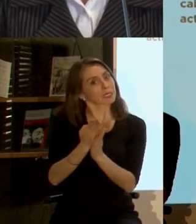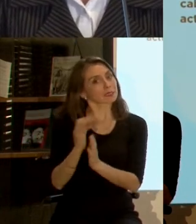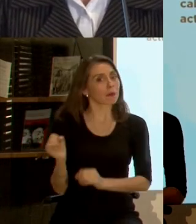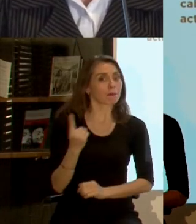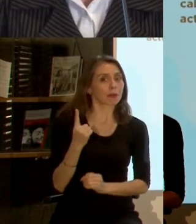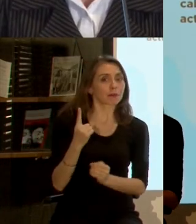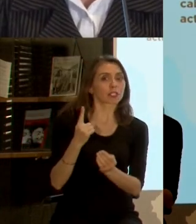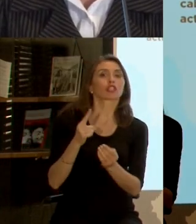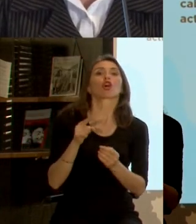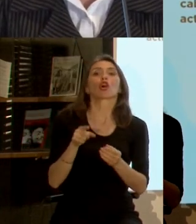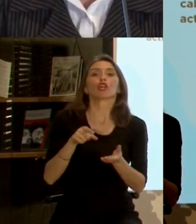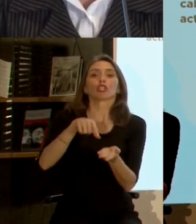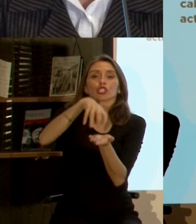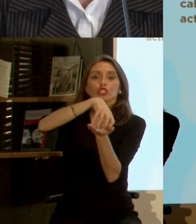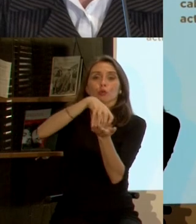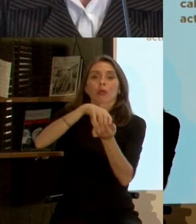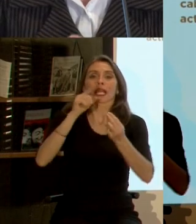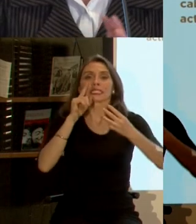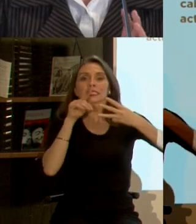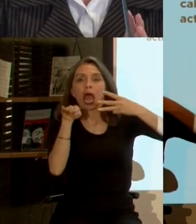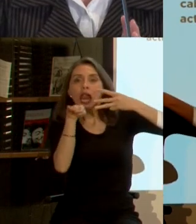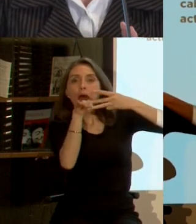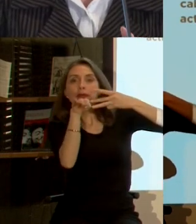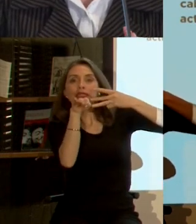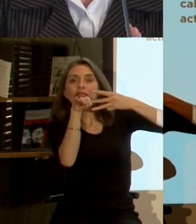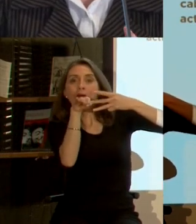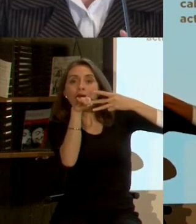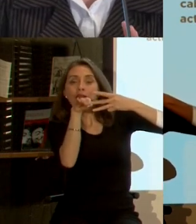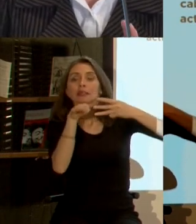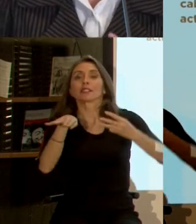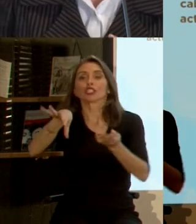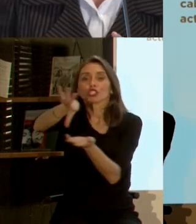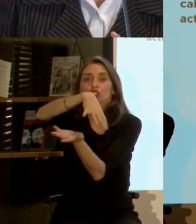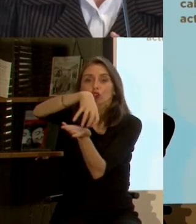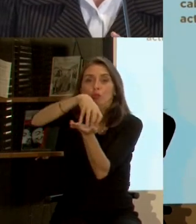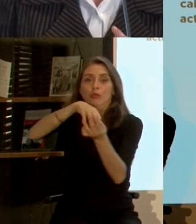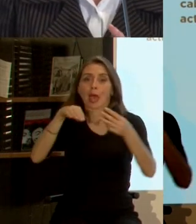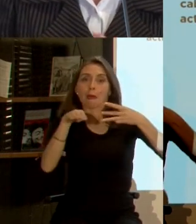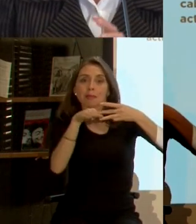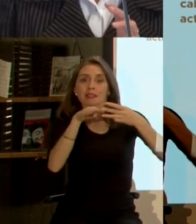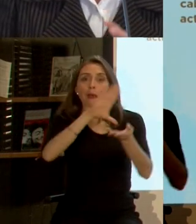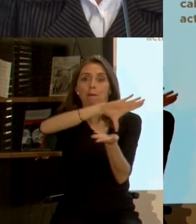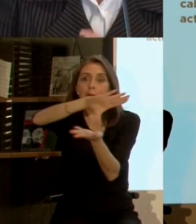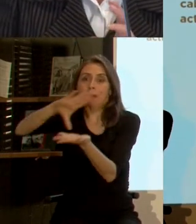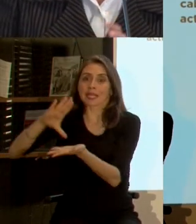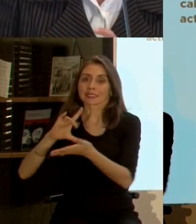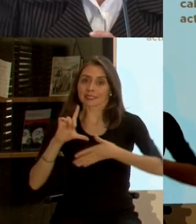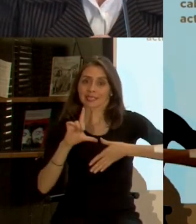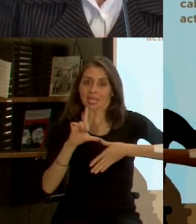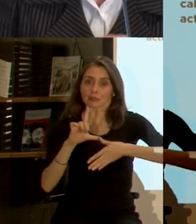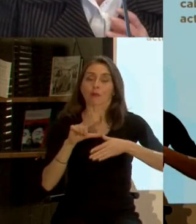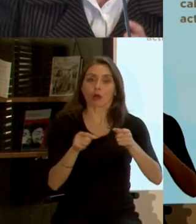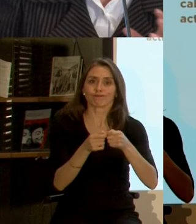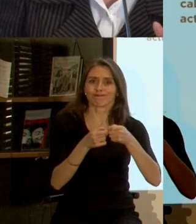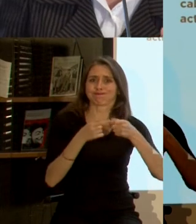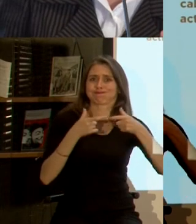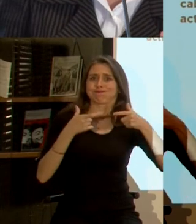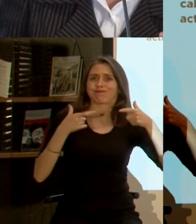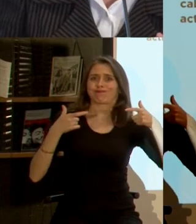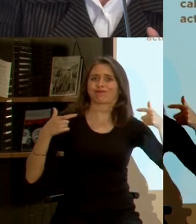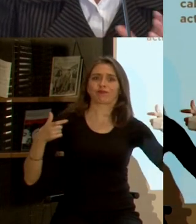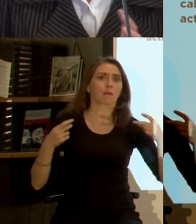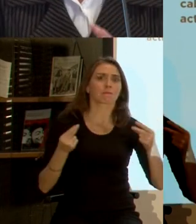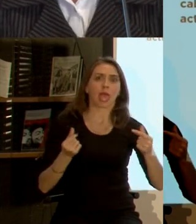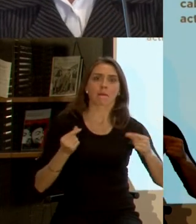ciudades intermedias ¿por qué? porque las ciudades intermedias en Latinoamérica son las que están creciendo a un mayor